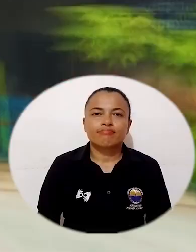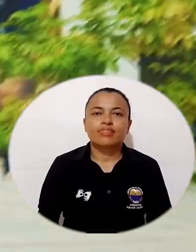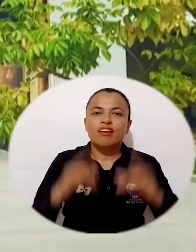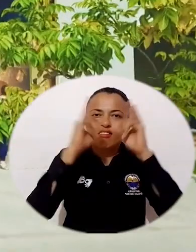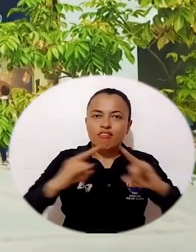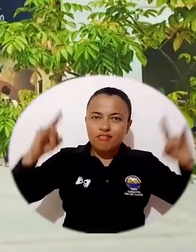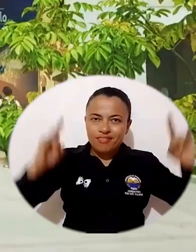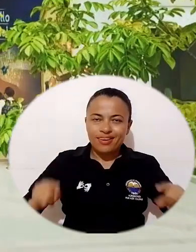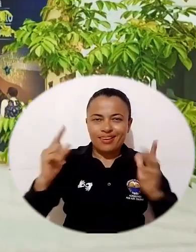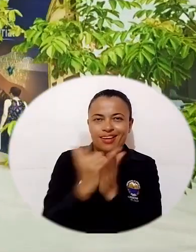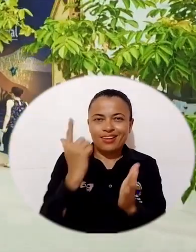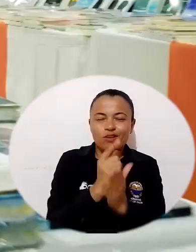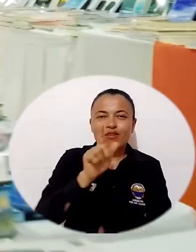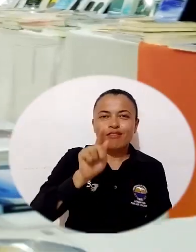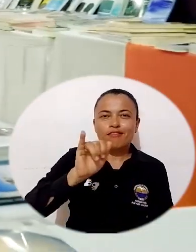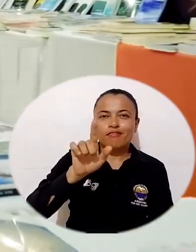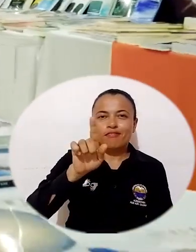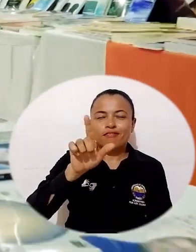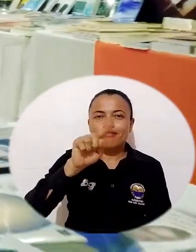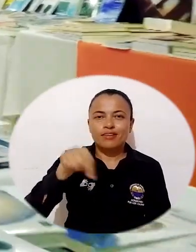Feria del Libro Filsmar